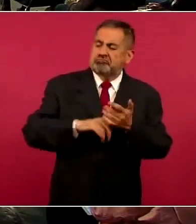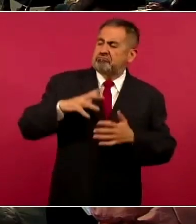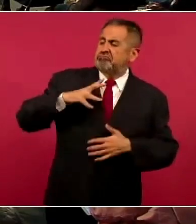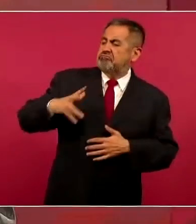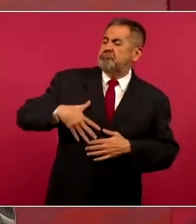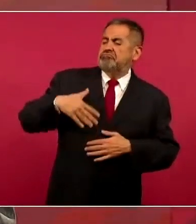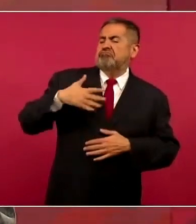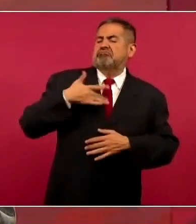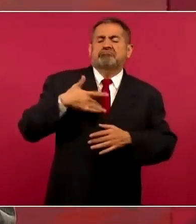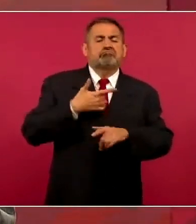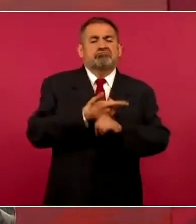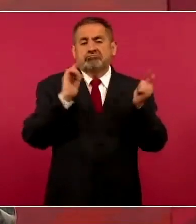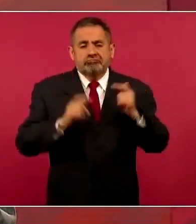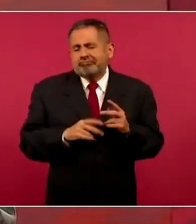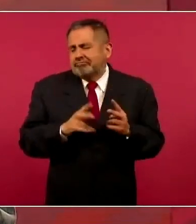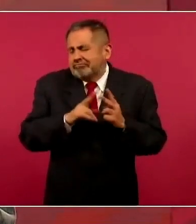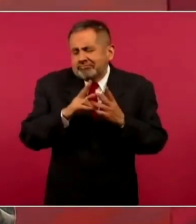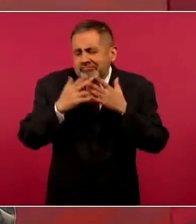sentirse libres.